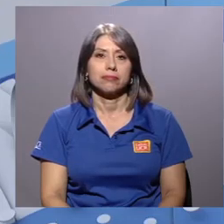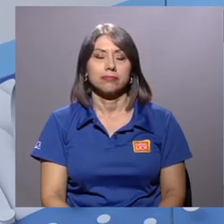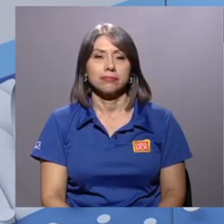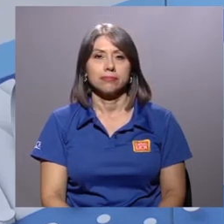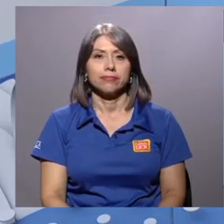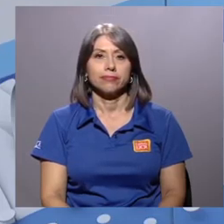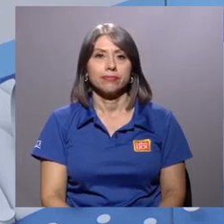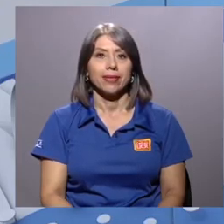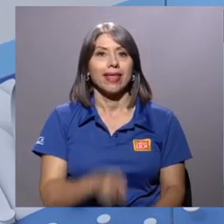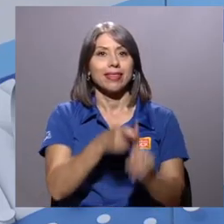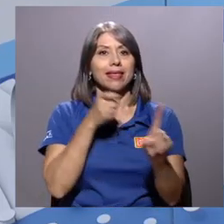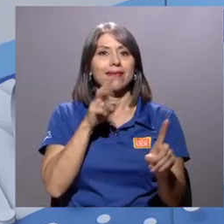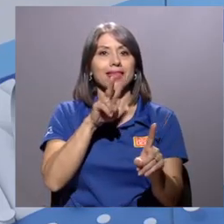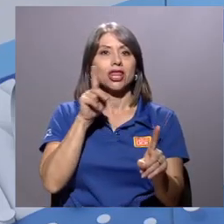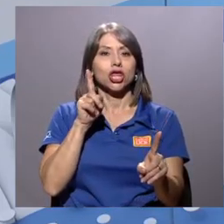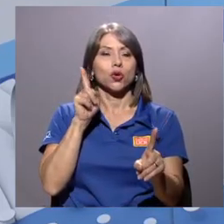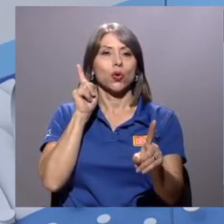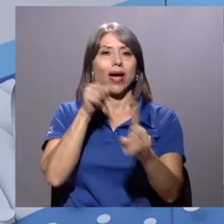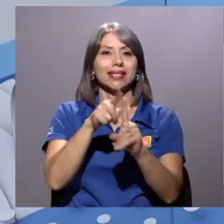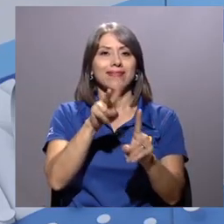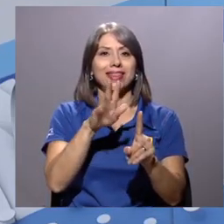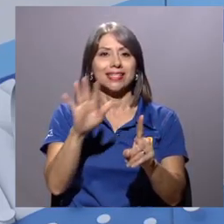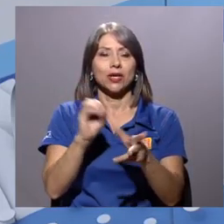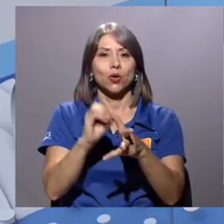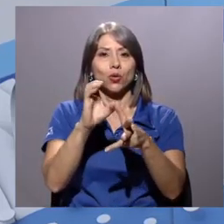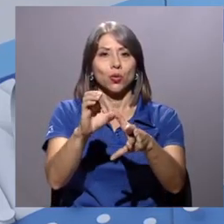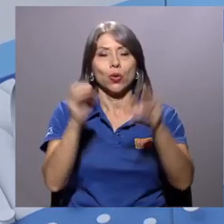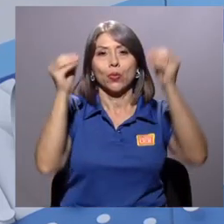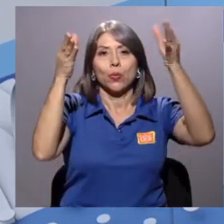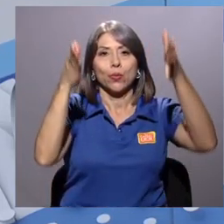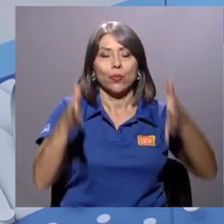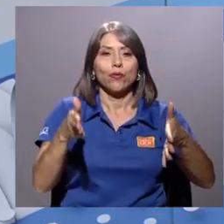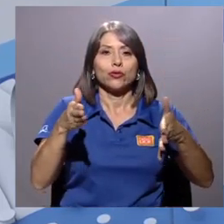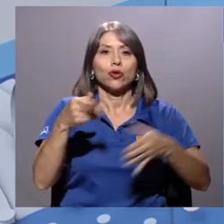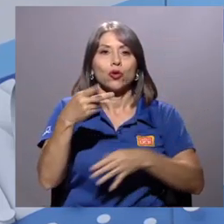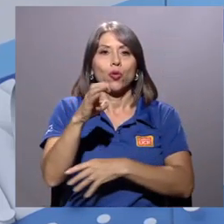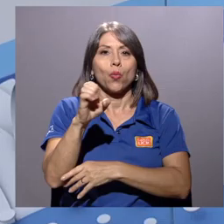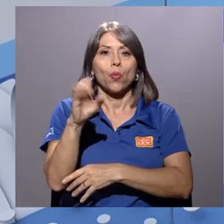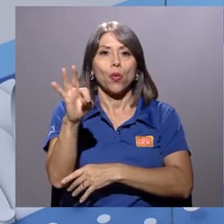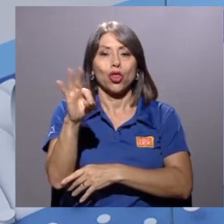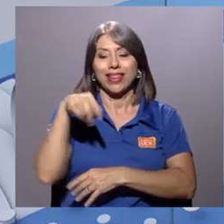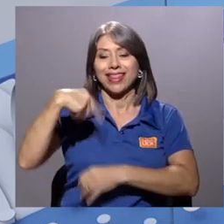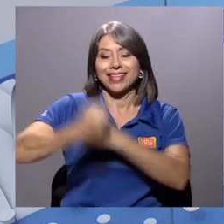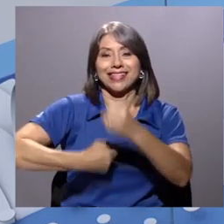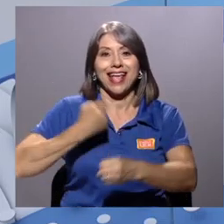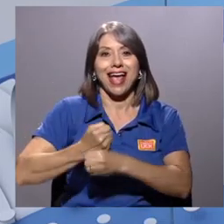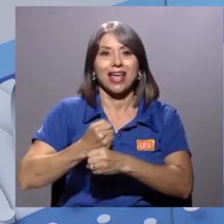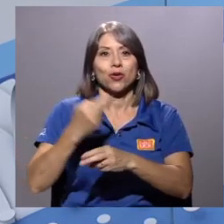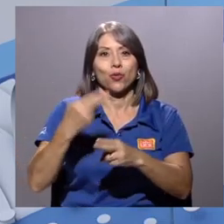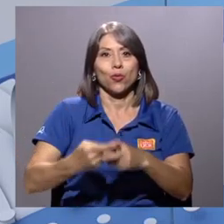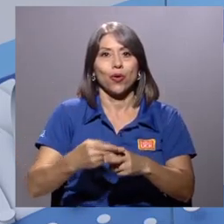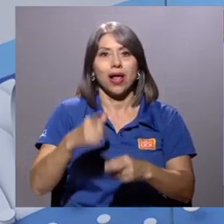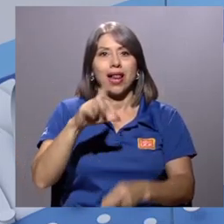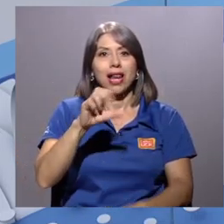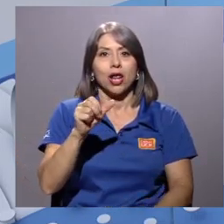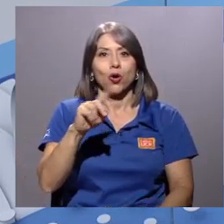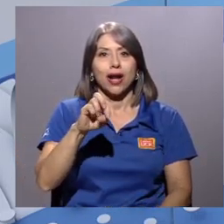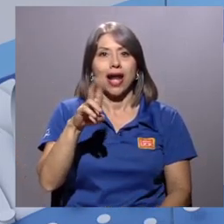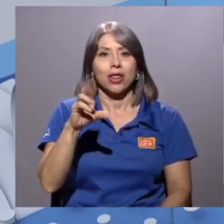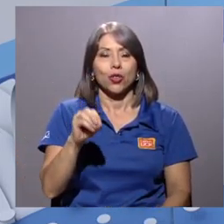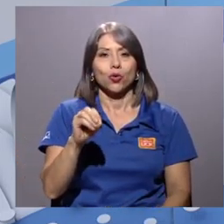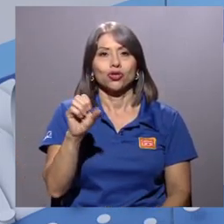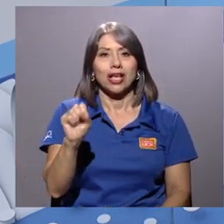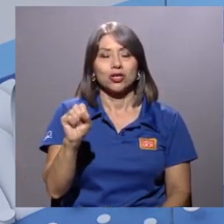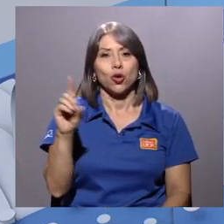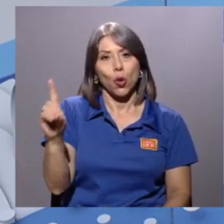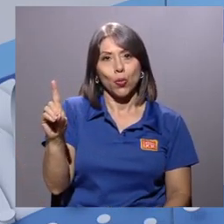Y del 21 al 25 de octubre, el catedrático Humboldt de este año 2019, don Leonardo Sancho Dobles,